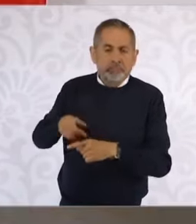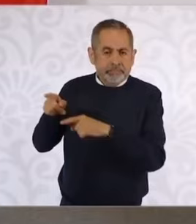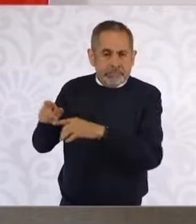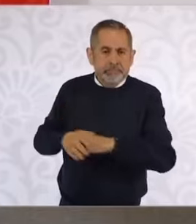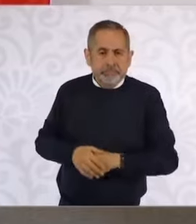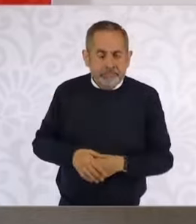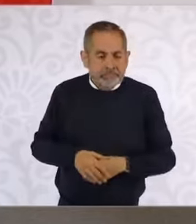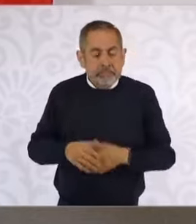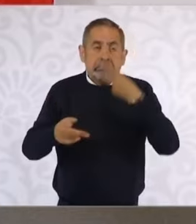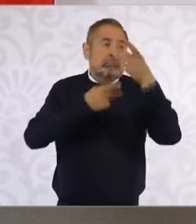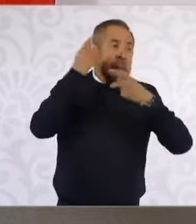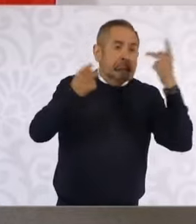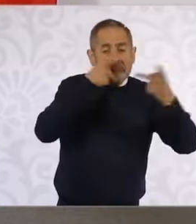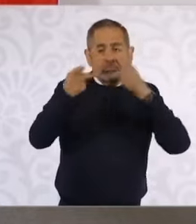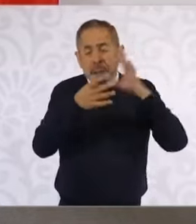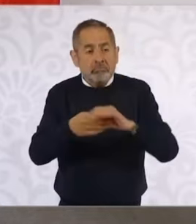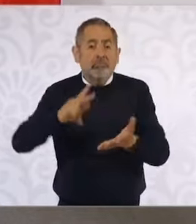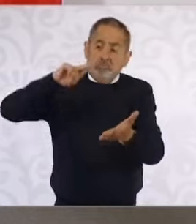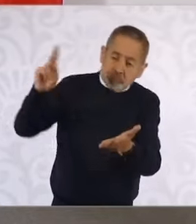Comisión Nacional de Derechos Humanos.